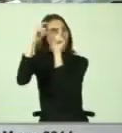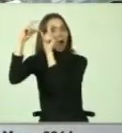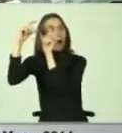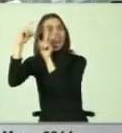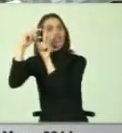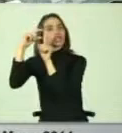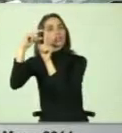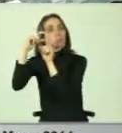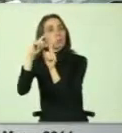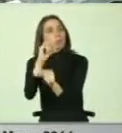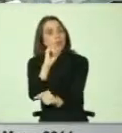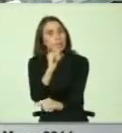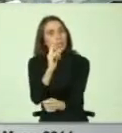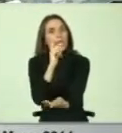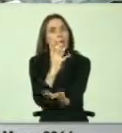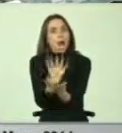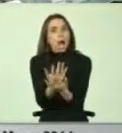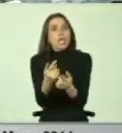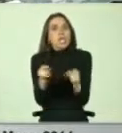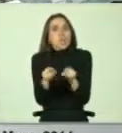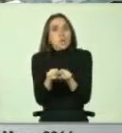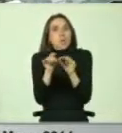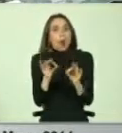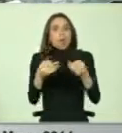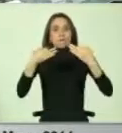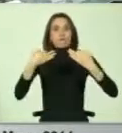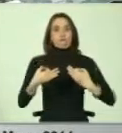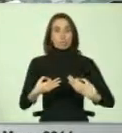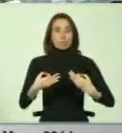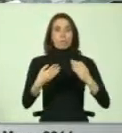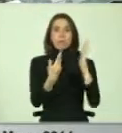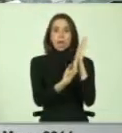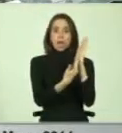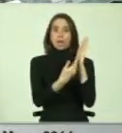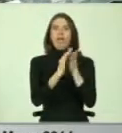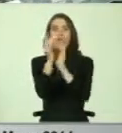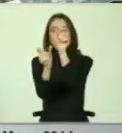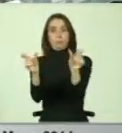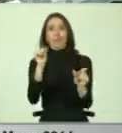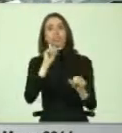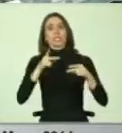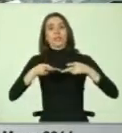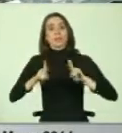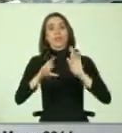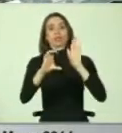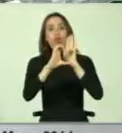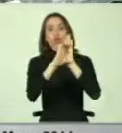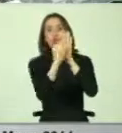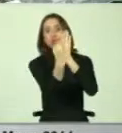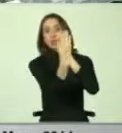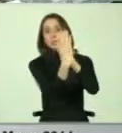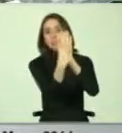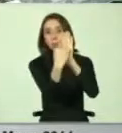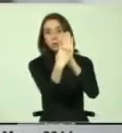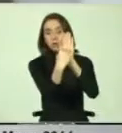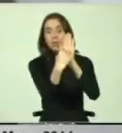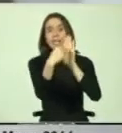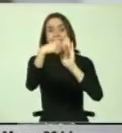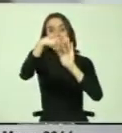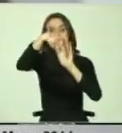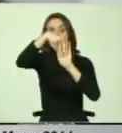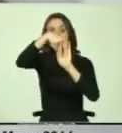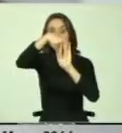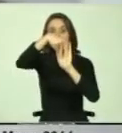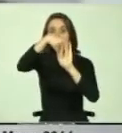exacto, existe una igualdad formal. Todas las personas tienen un derecho consagrado en la constitución. Sin embargo, esta normativa